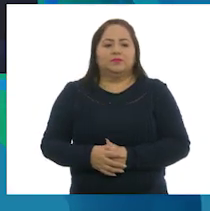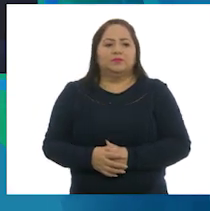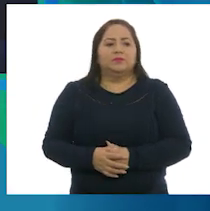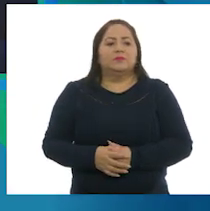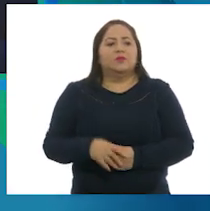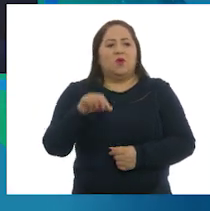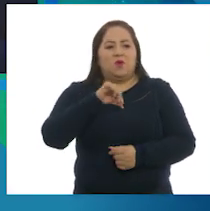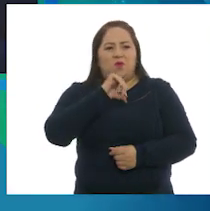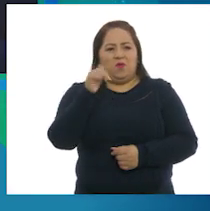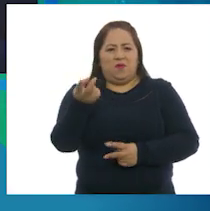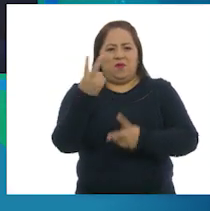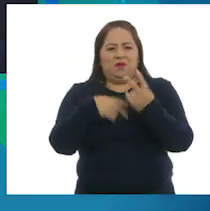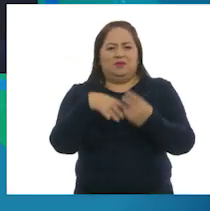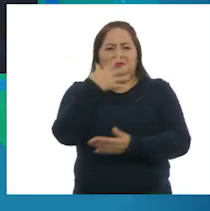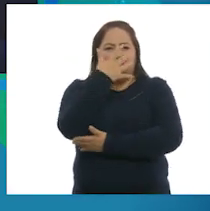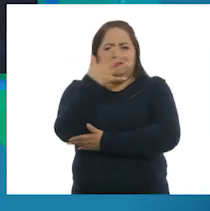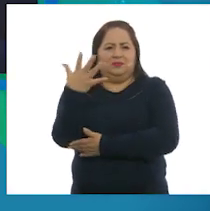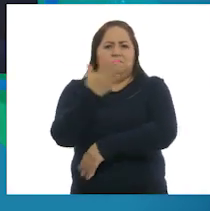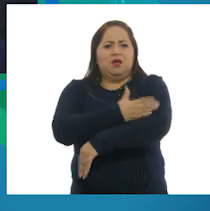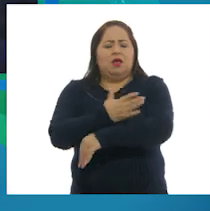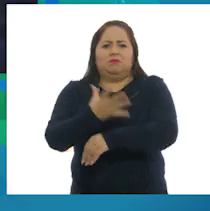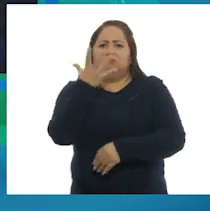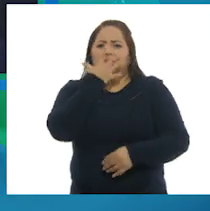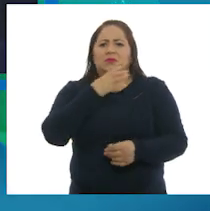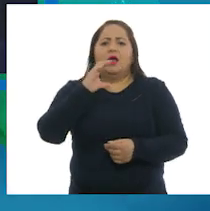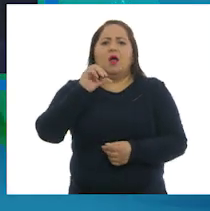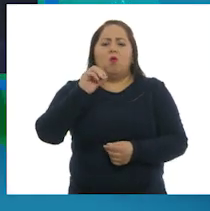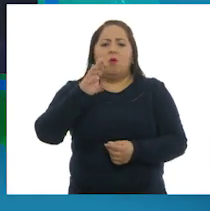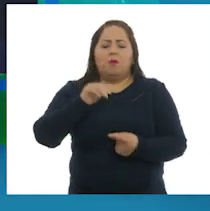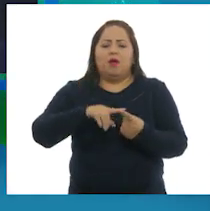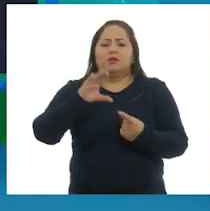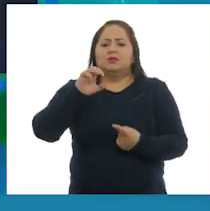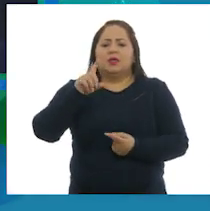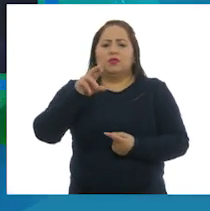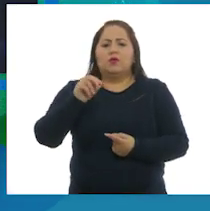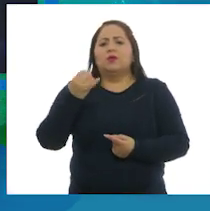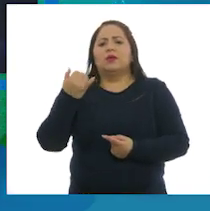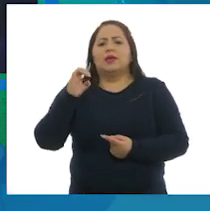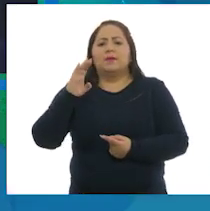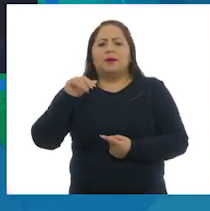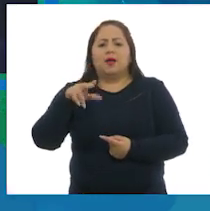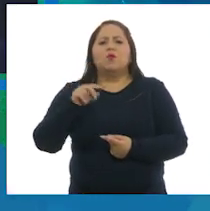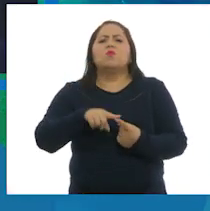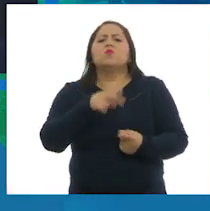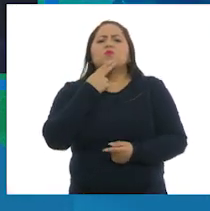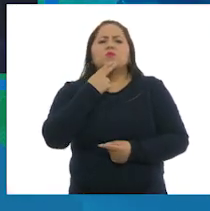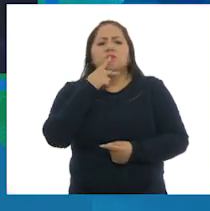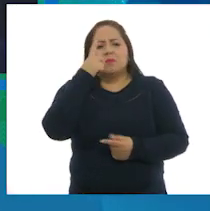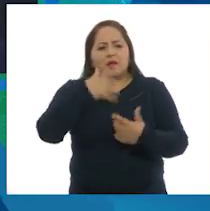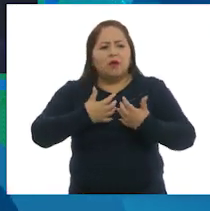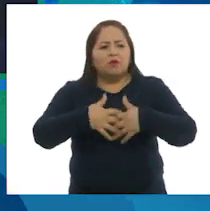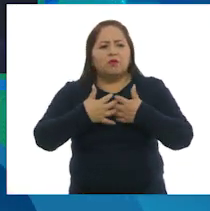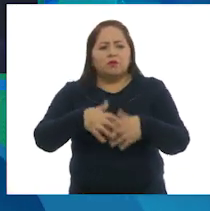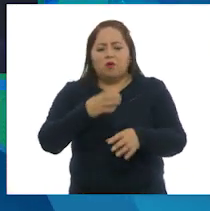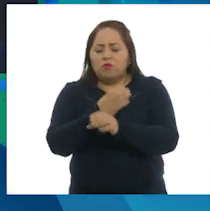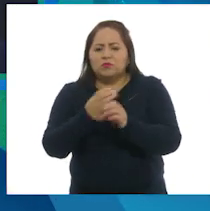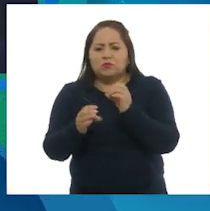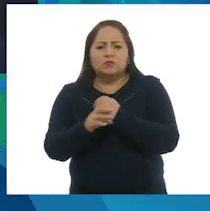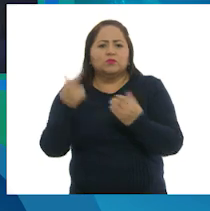De la selva se obtienen maderas preciosas, como caoba, cedro y ébano, las cuales se utilizan en la fabricación de